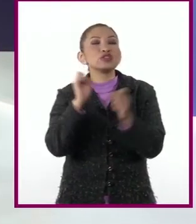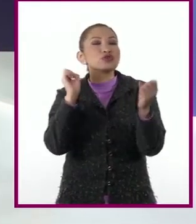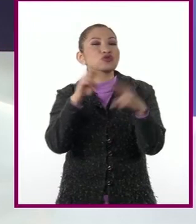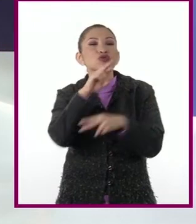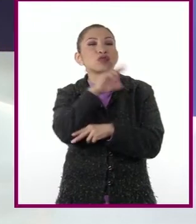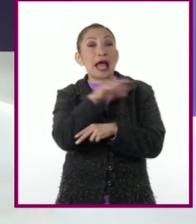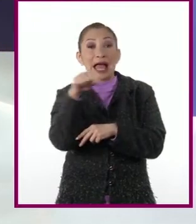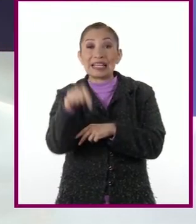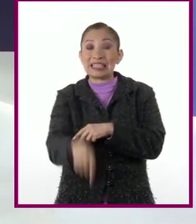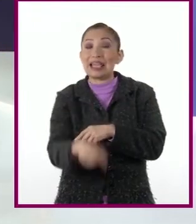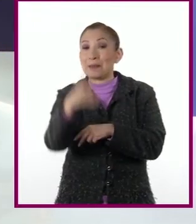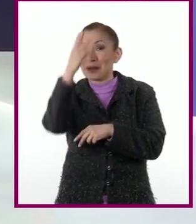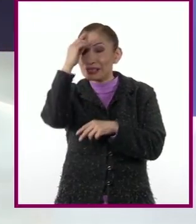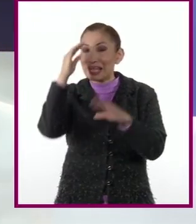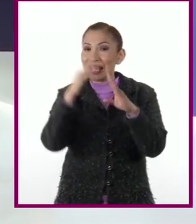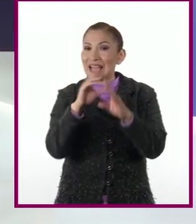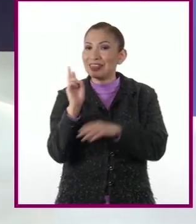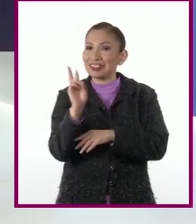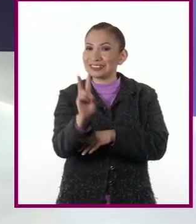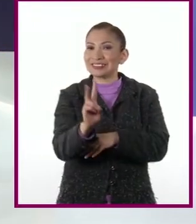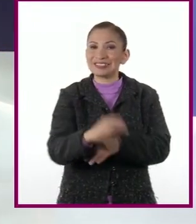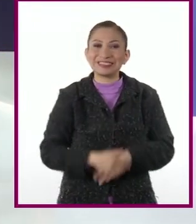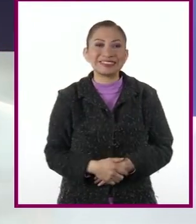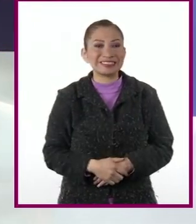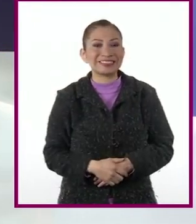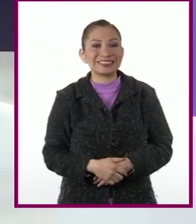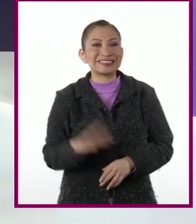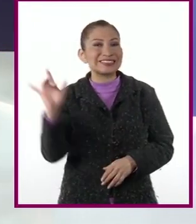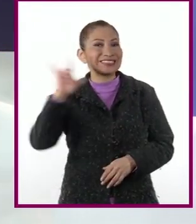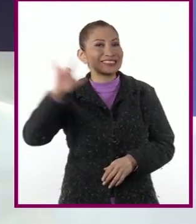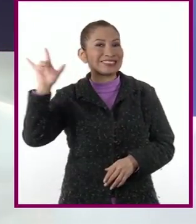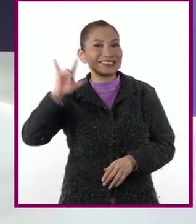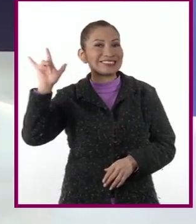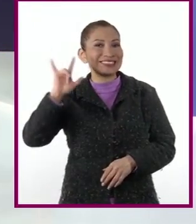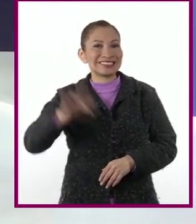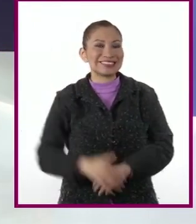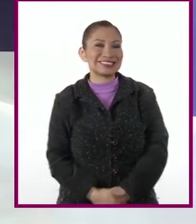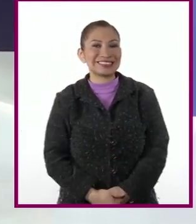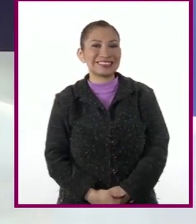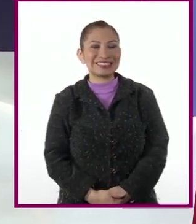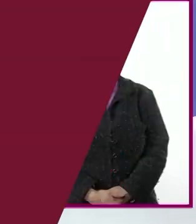pronto aquí en Aprenden Casa 2. ¡Hasta la próxima!